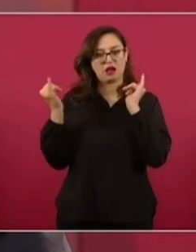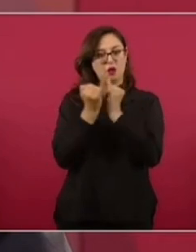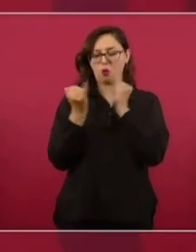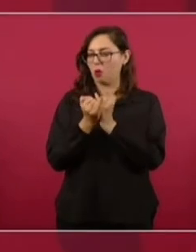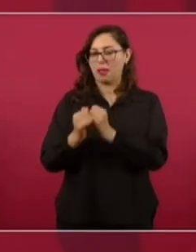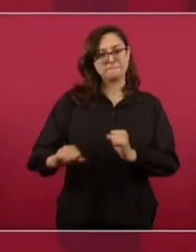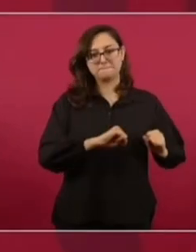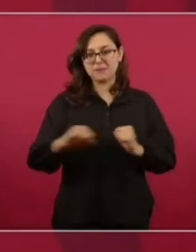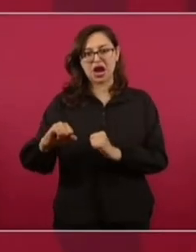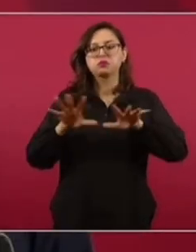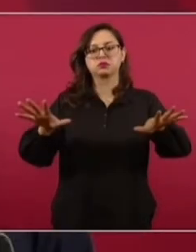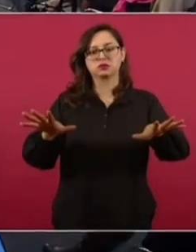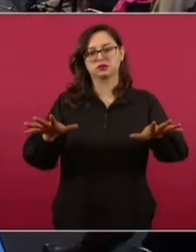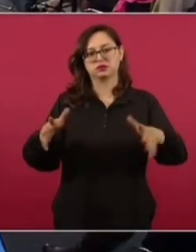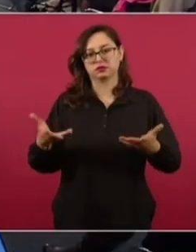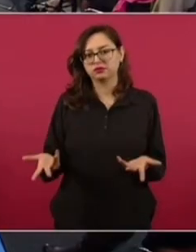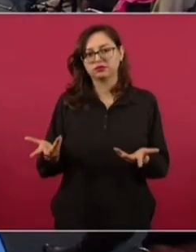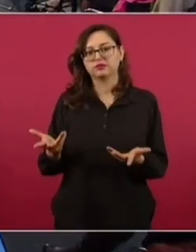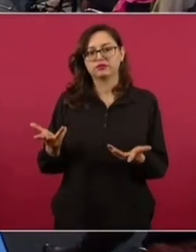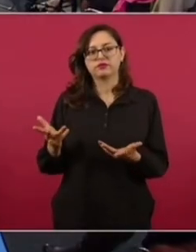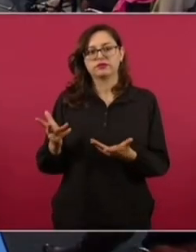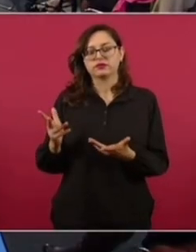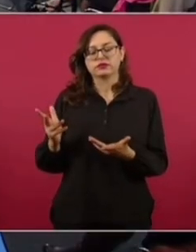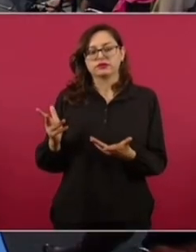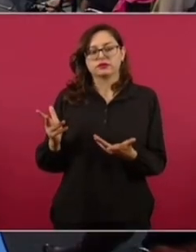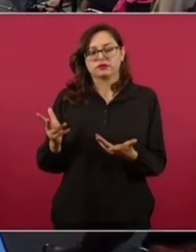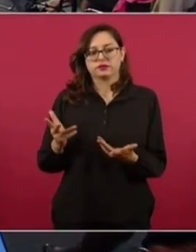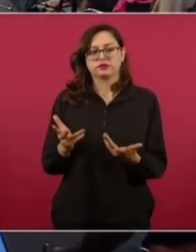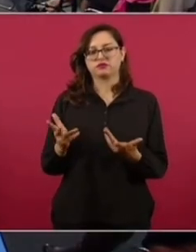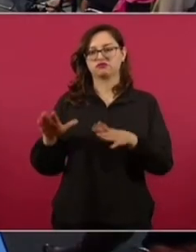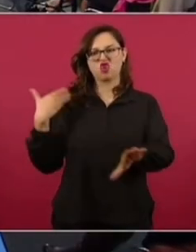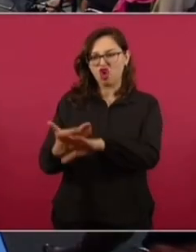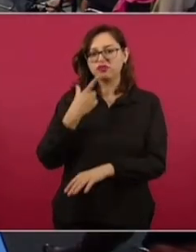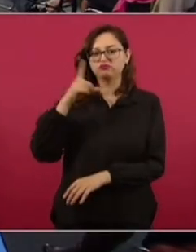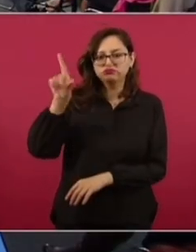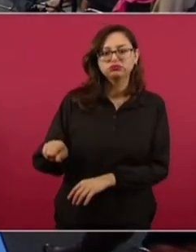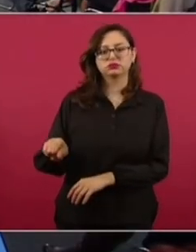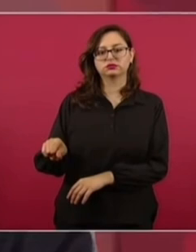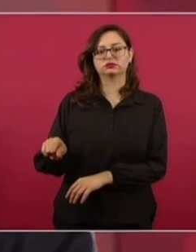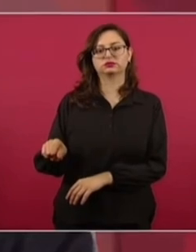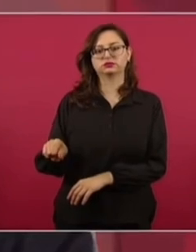y grabaron para degradarlo,